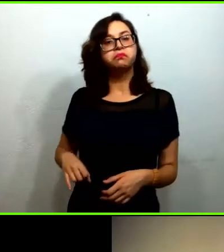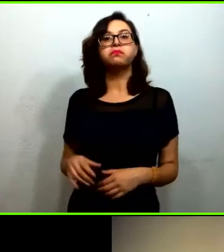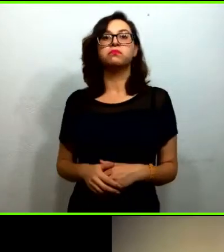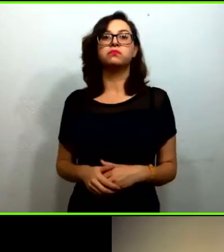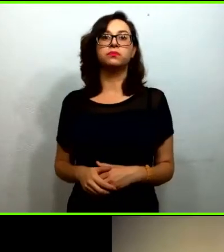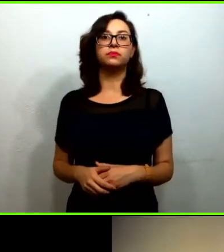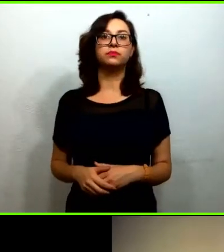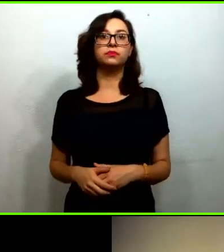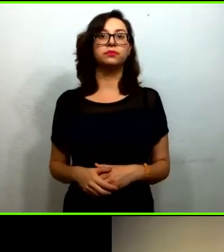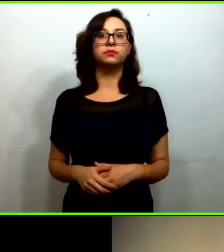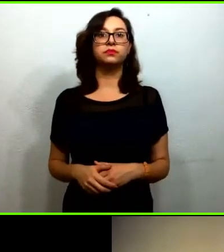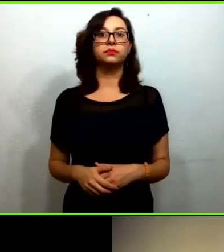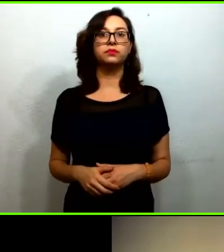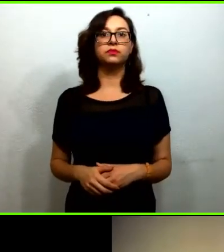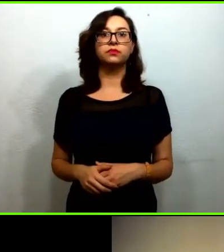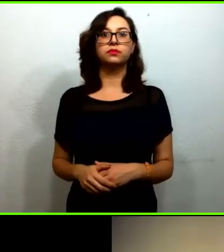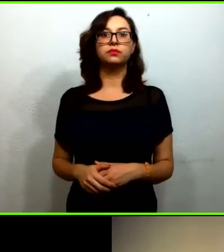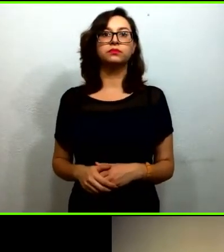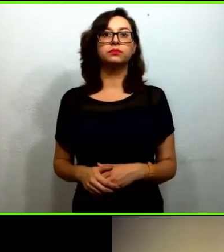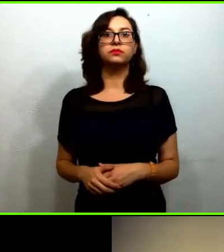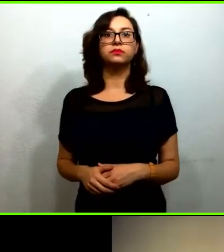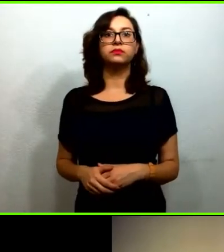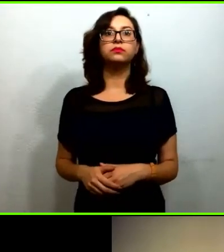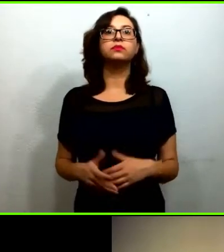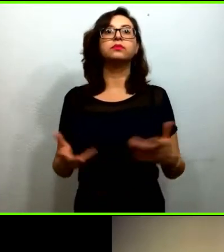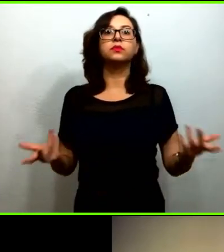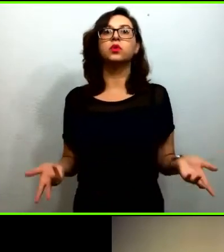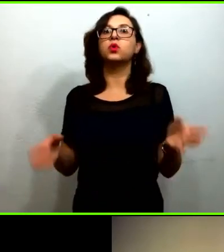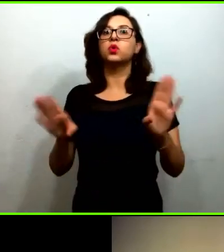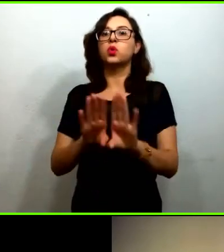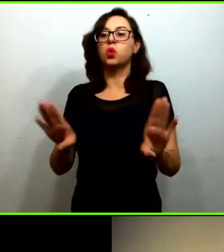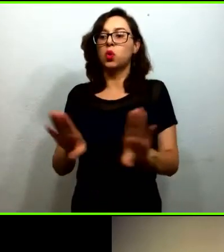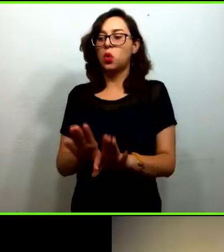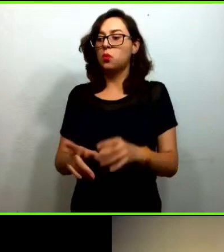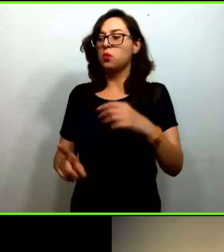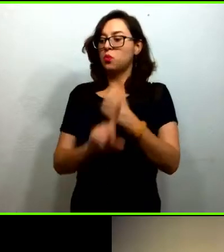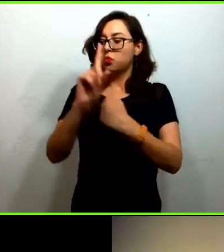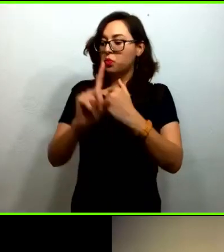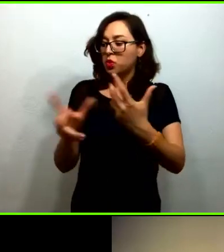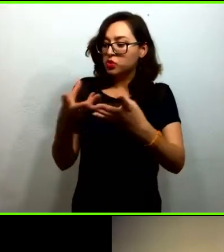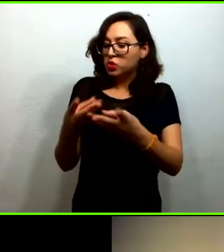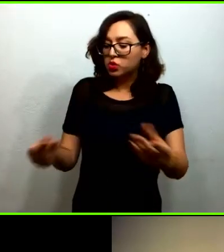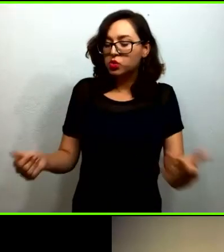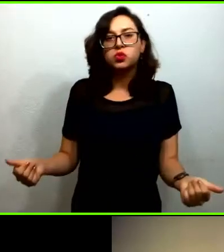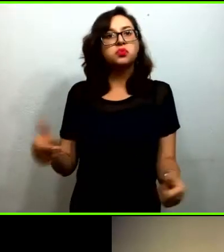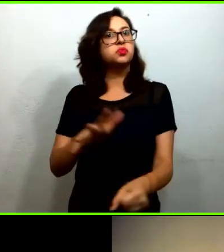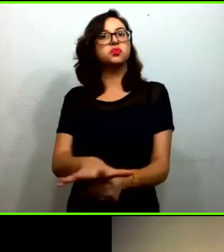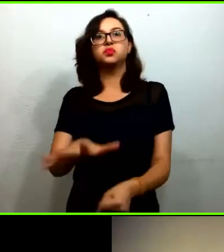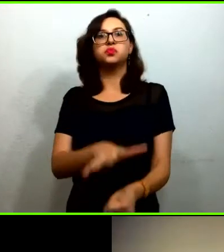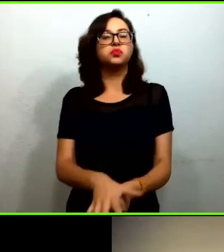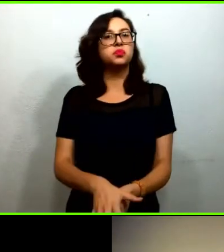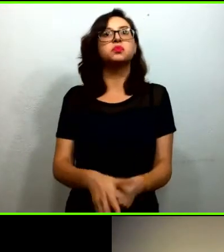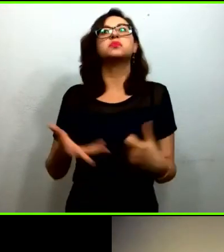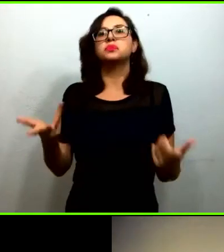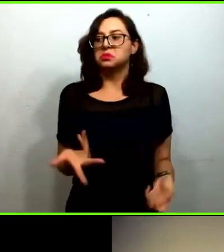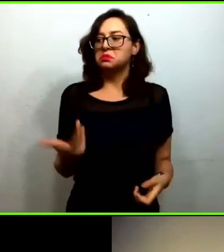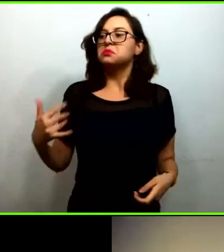llegar a estas áreas cuando las soluciones digitales no alcanzan también me pareció muy interesante